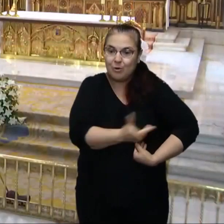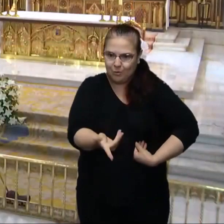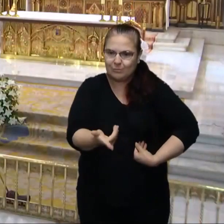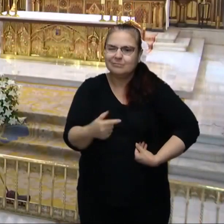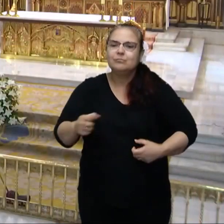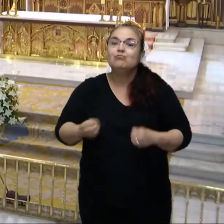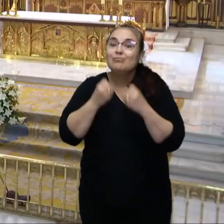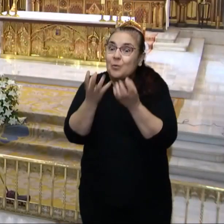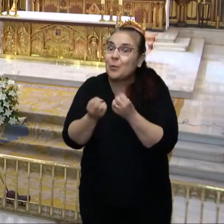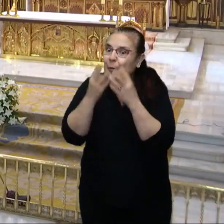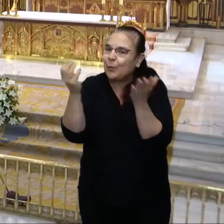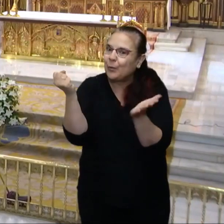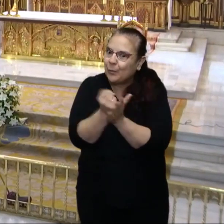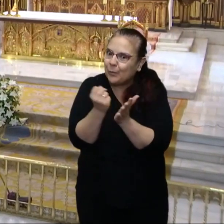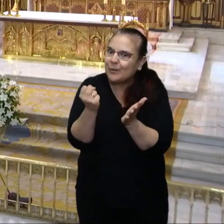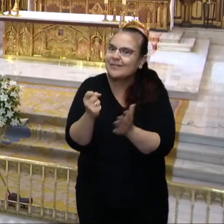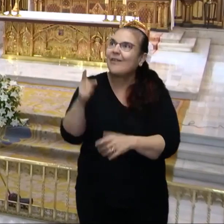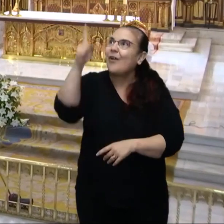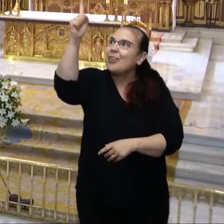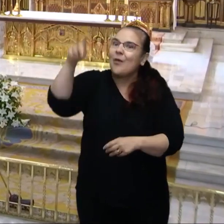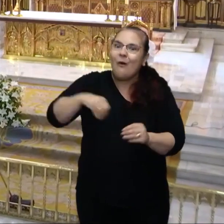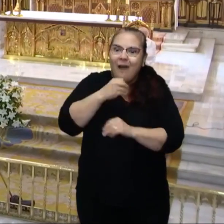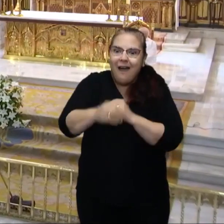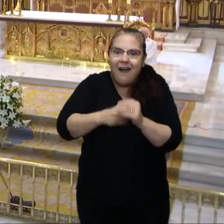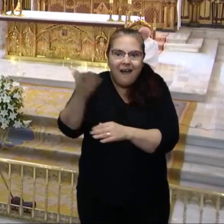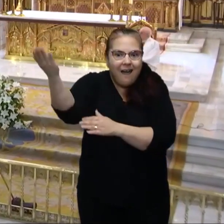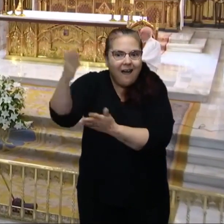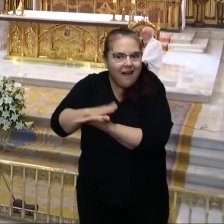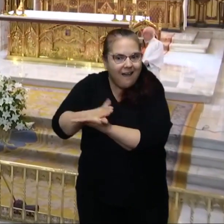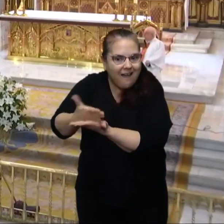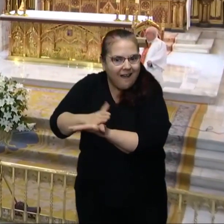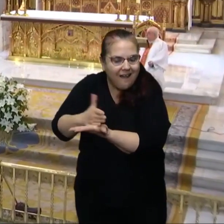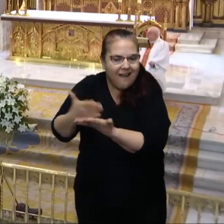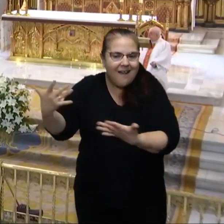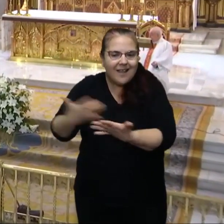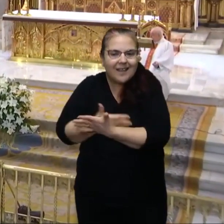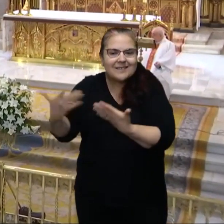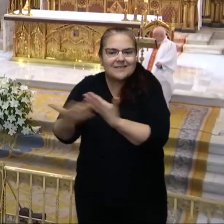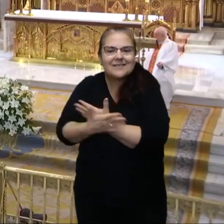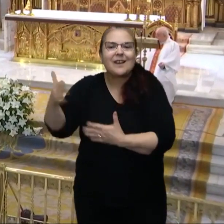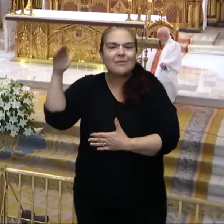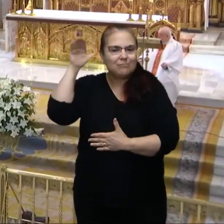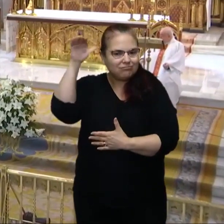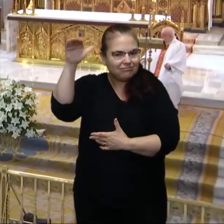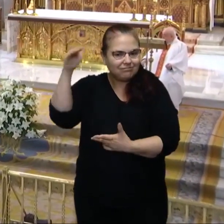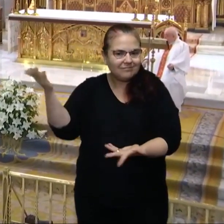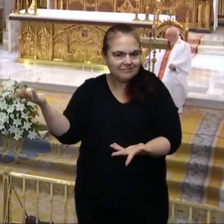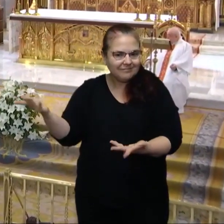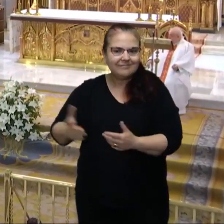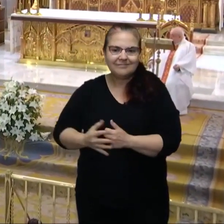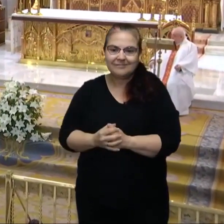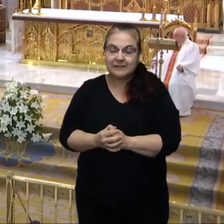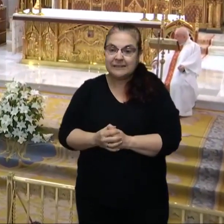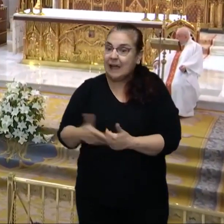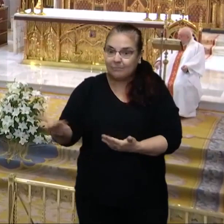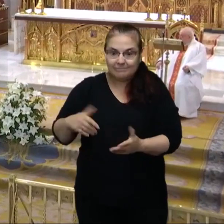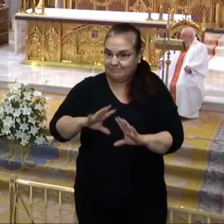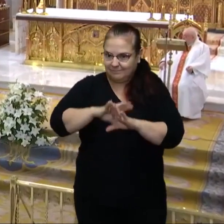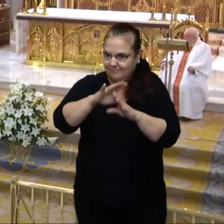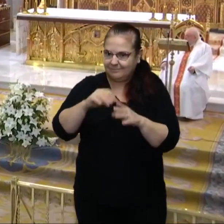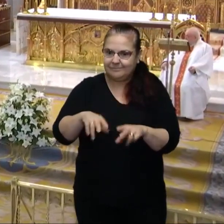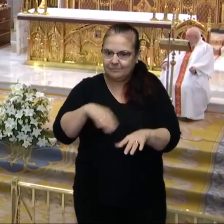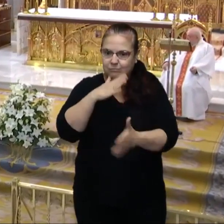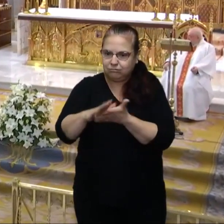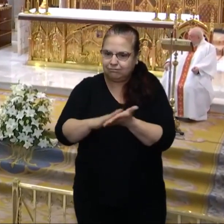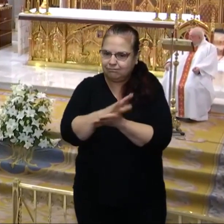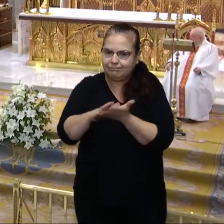signos y prodigios que Dios había hecho por medio de ellos entre los gentiles. Cuando terminaron de hablar,